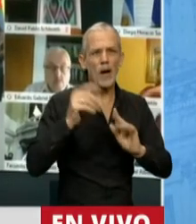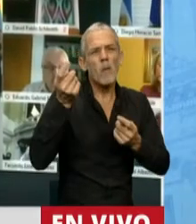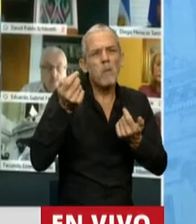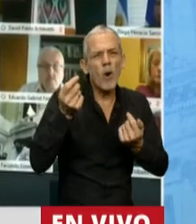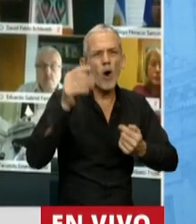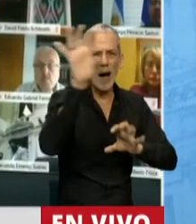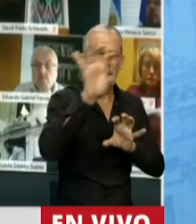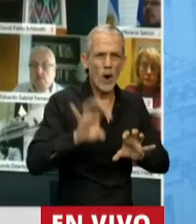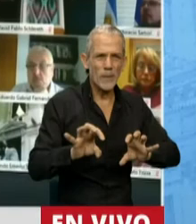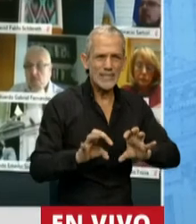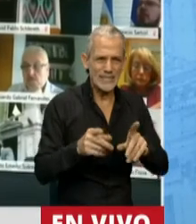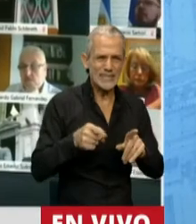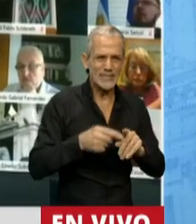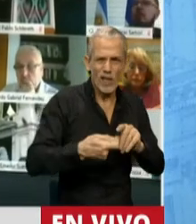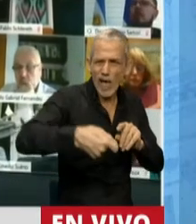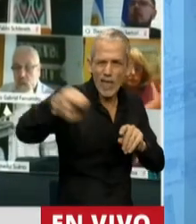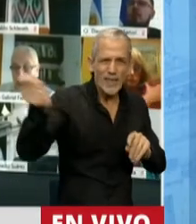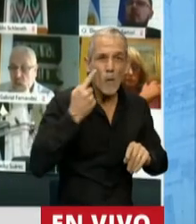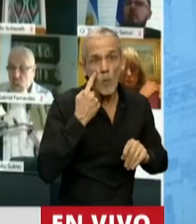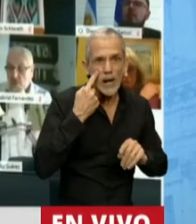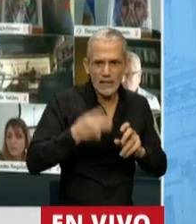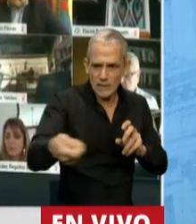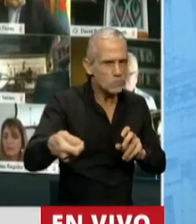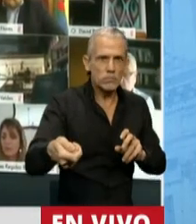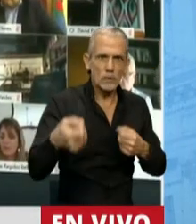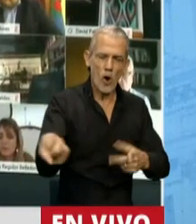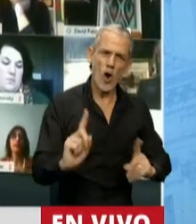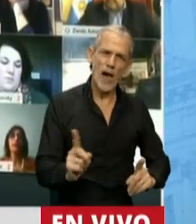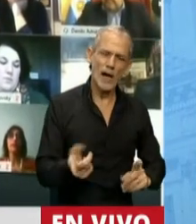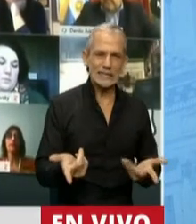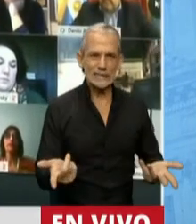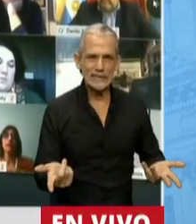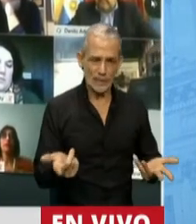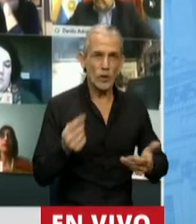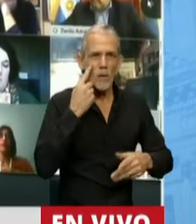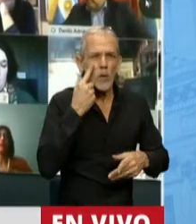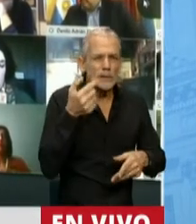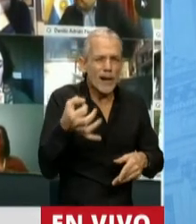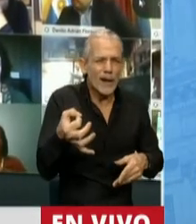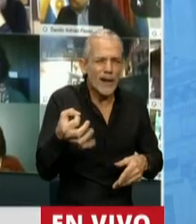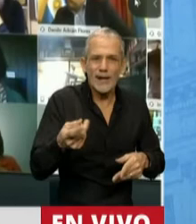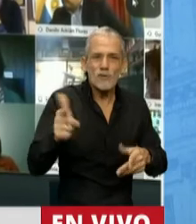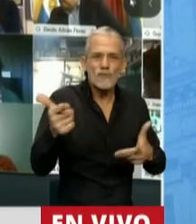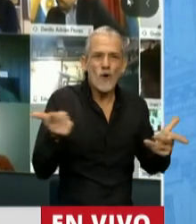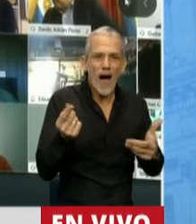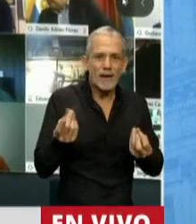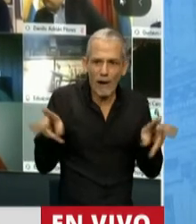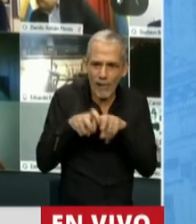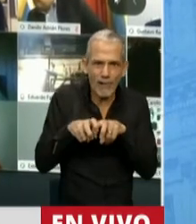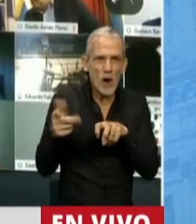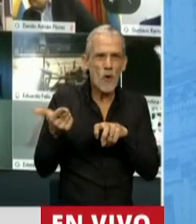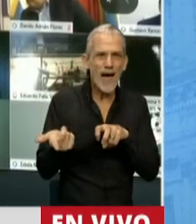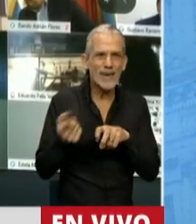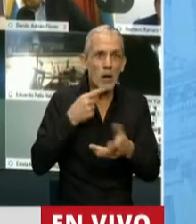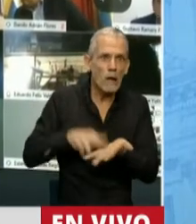que han distribuido los recursos a los municipios. Y los municipios, sobre todo los más chicos, no tienen fuentes de financiamiento,